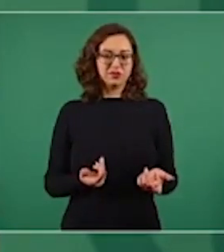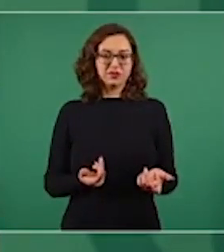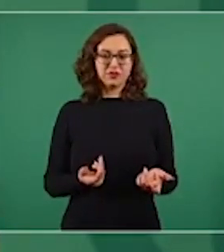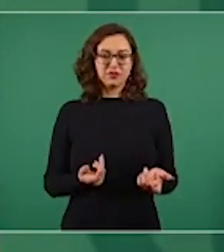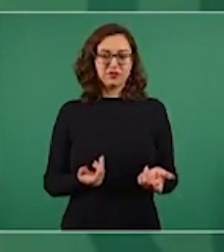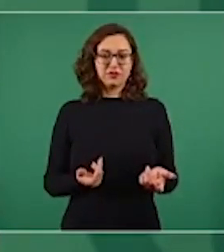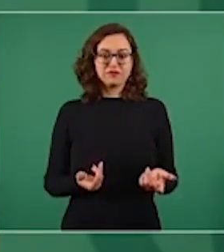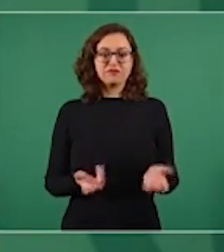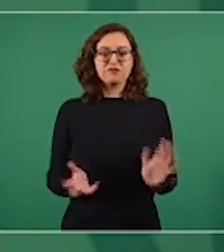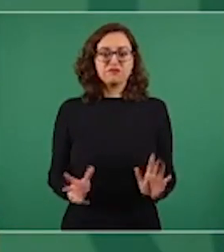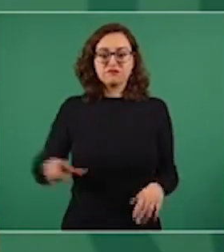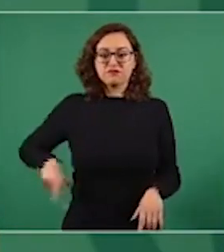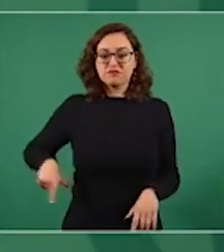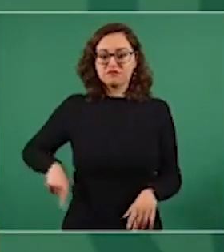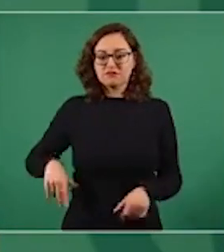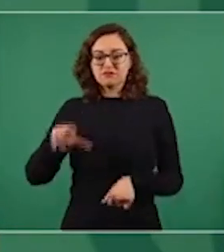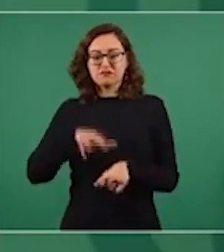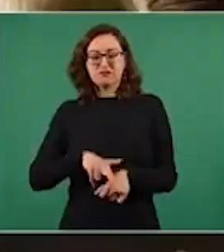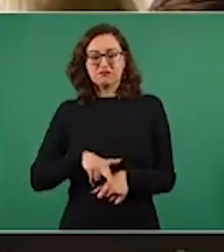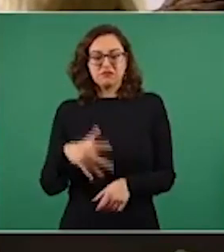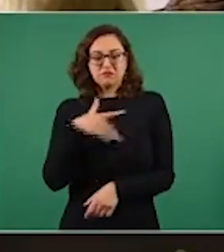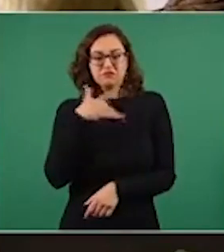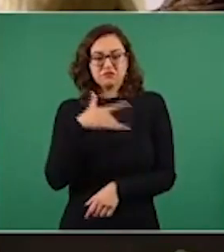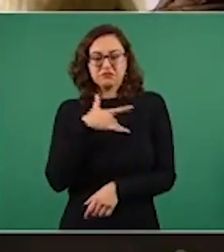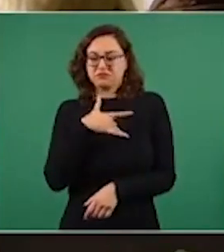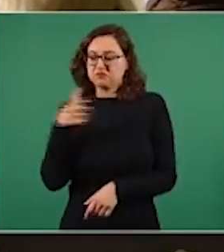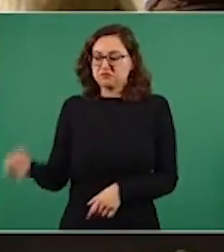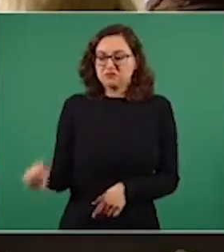al procurador pero cuando yo termine